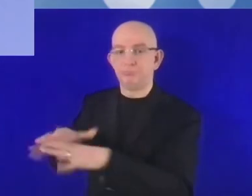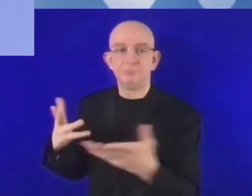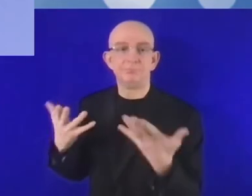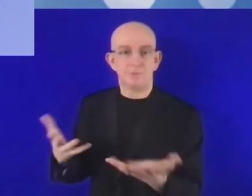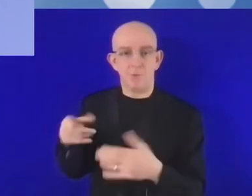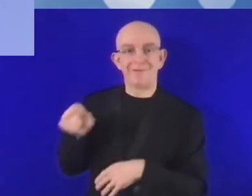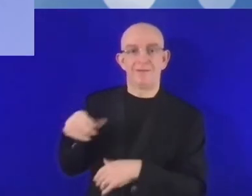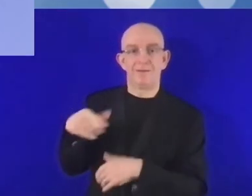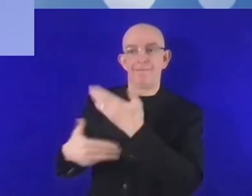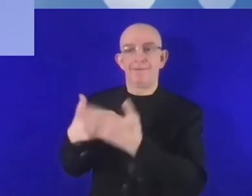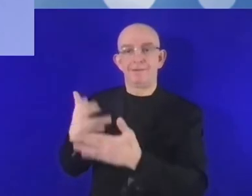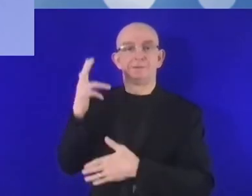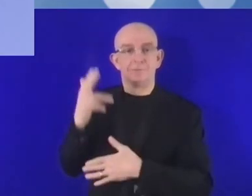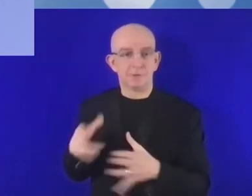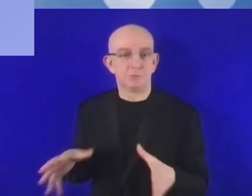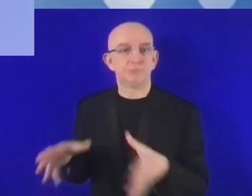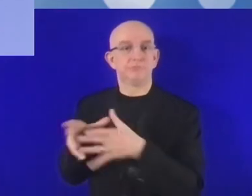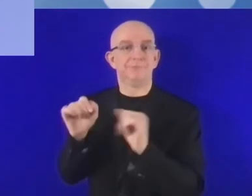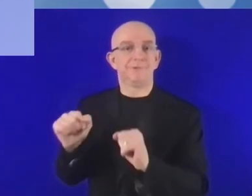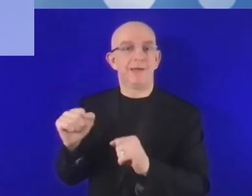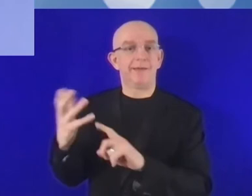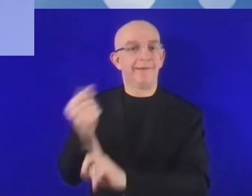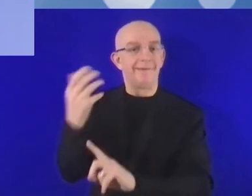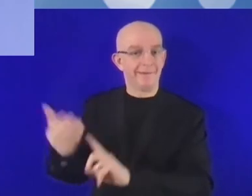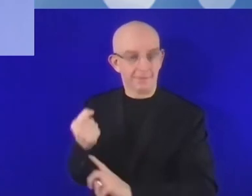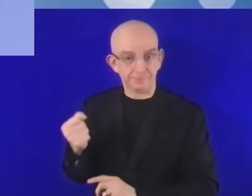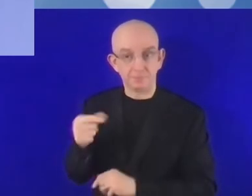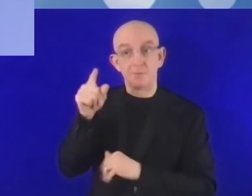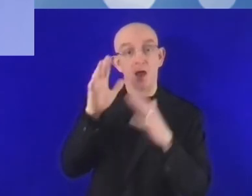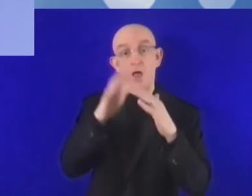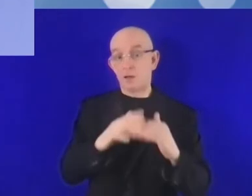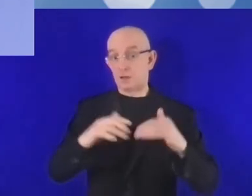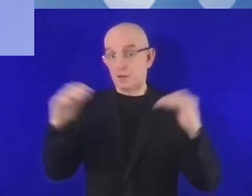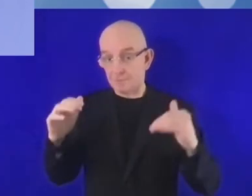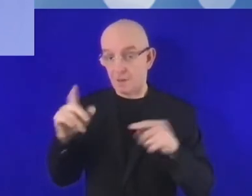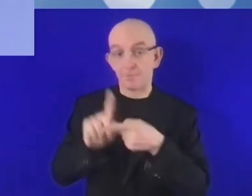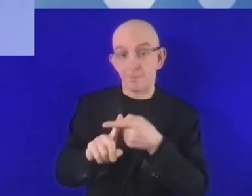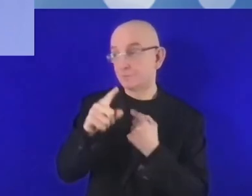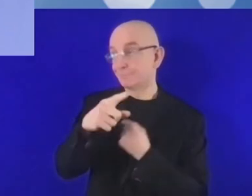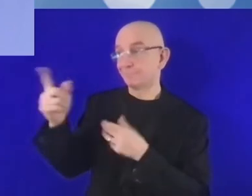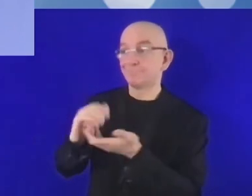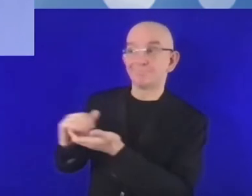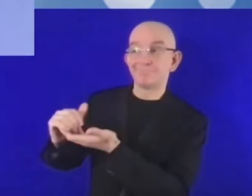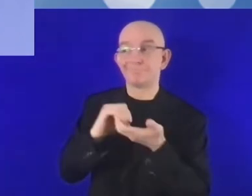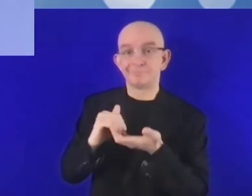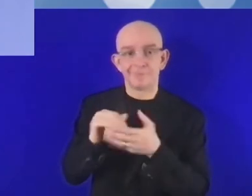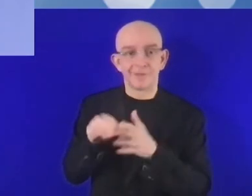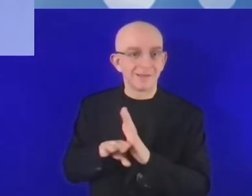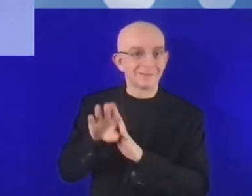dinámica y puedan implementar sus ideas. El sector privado debería cooperar con el público.